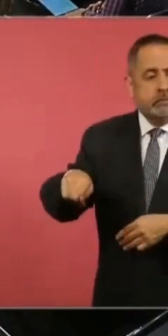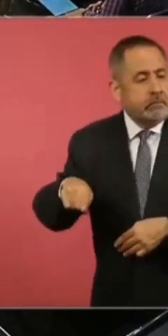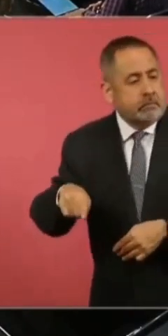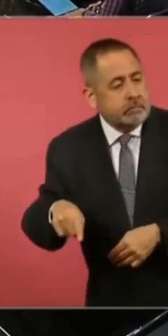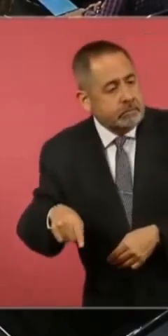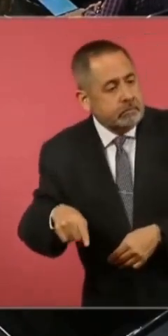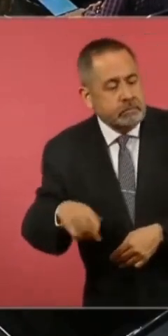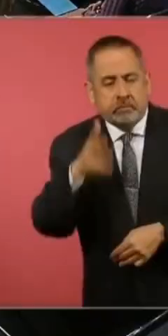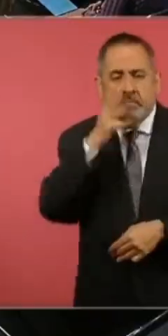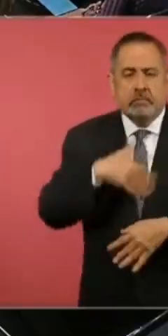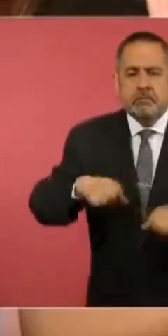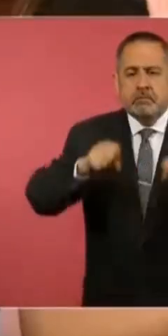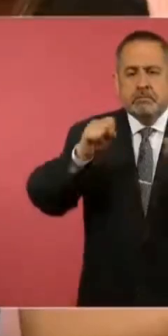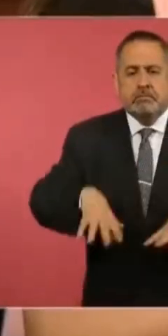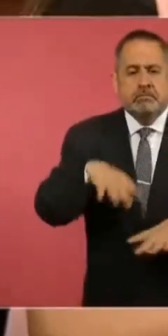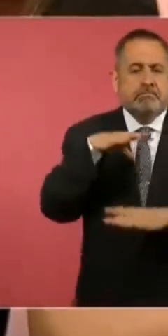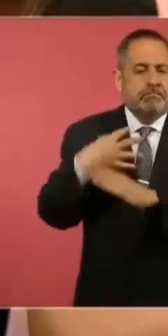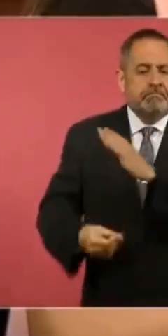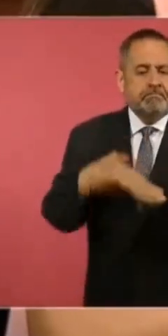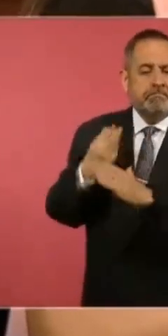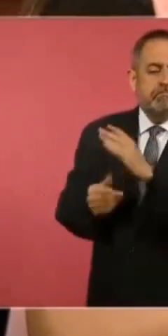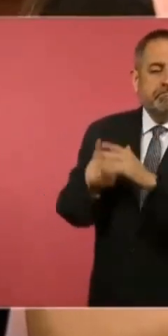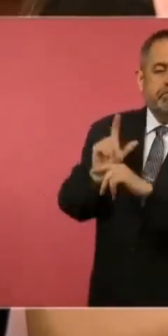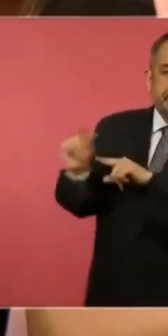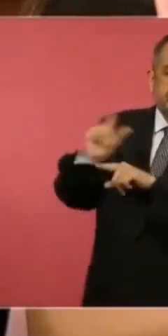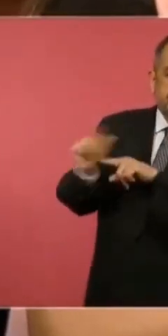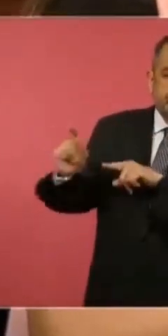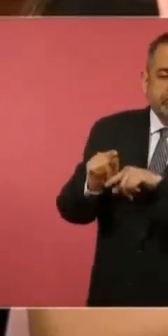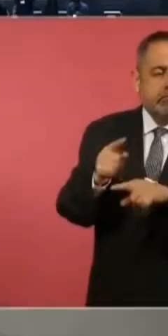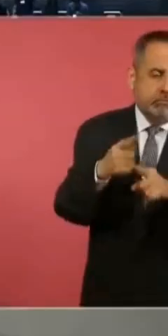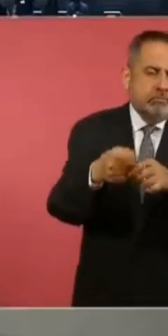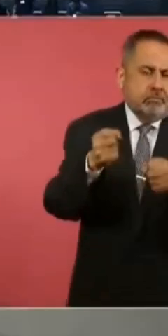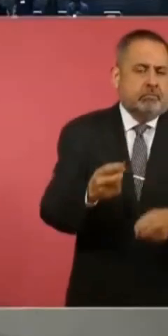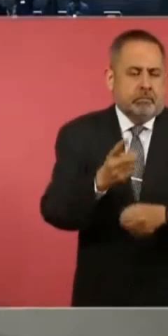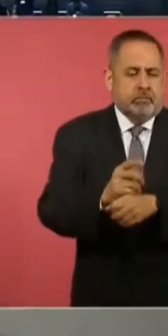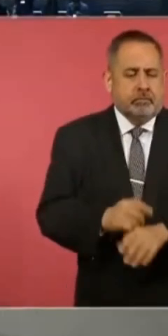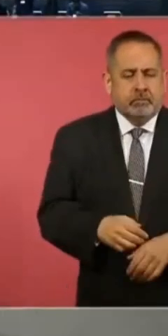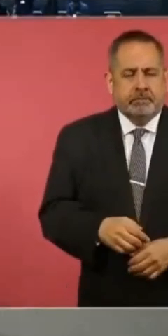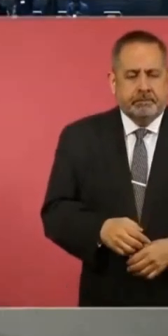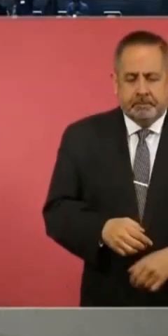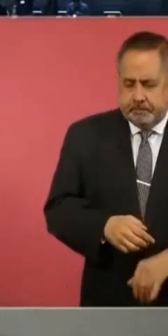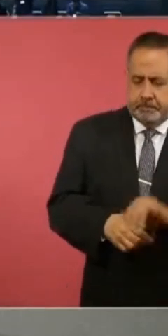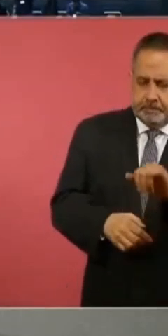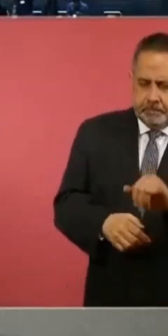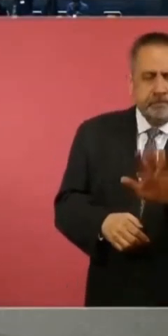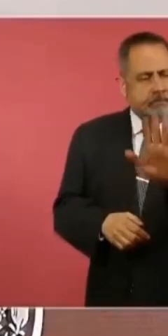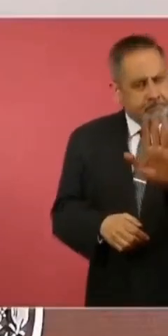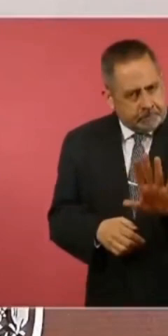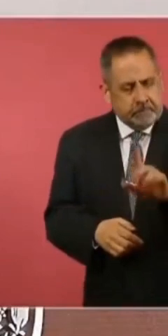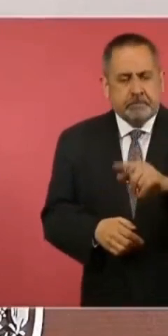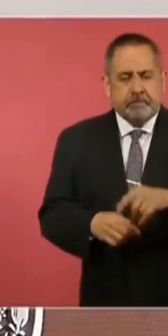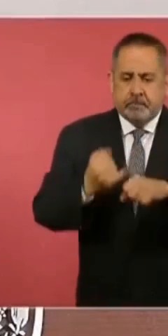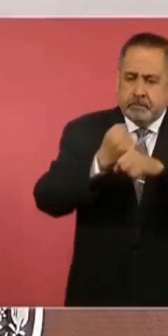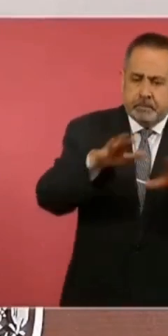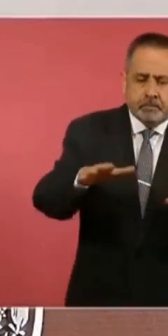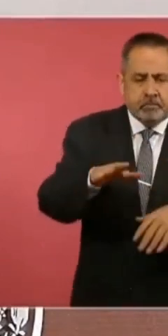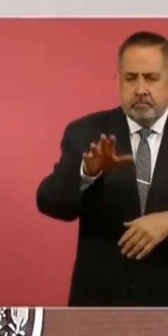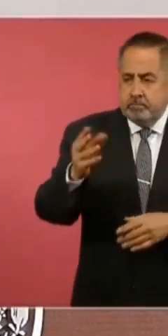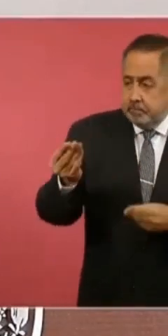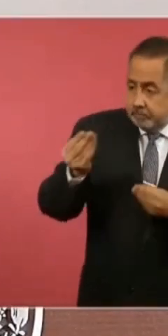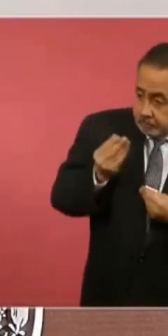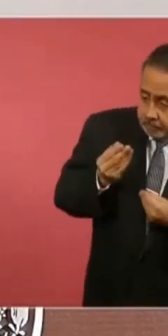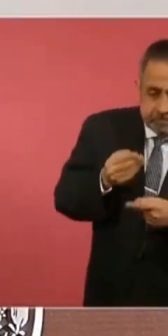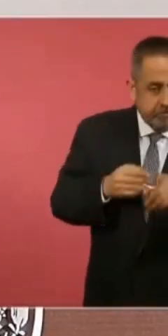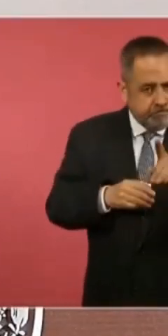zonas en donde vive por el tema de la seguridad. Sí, pero decirle a la gente que la información que tenemos es esa,